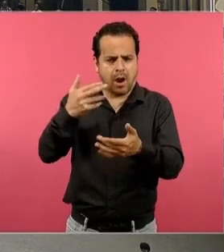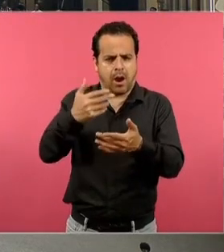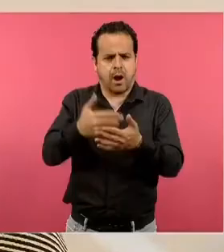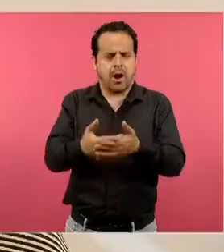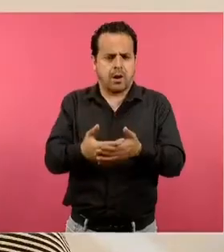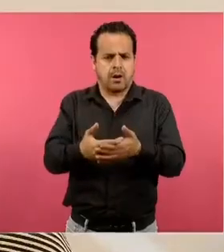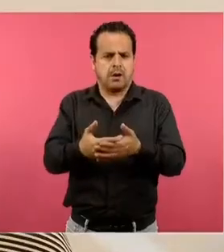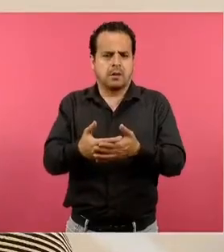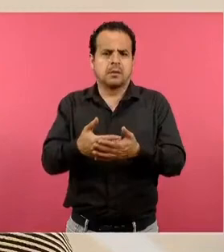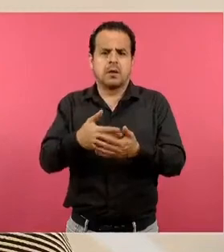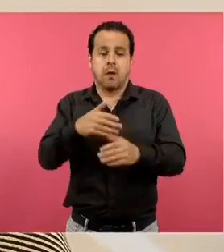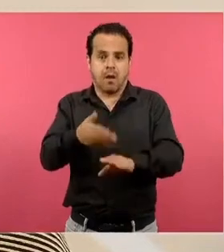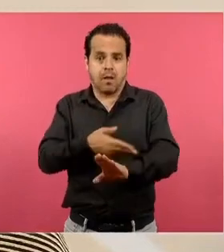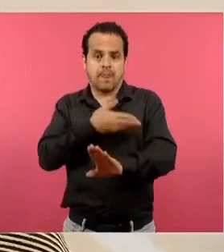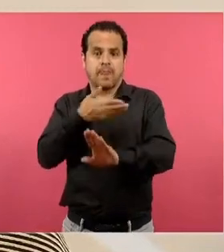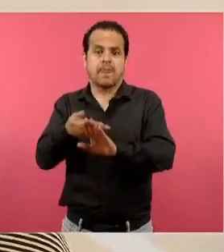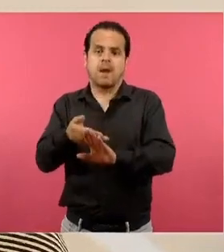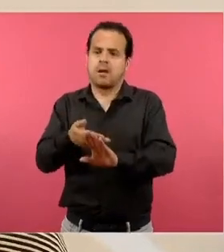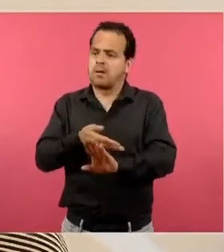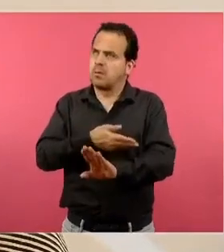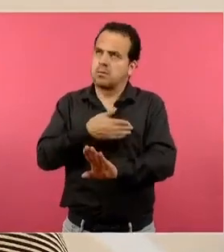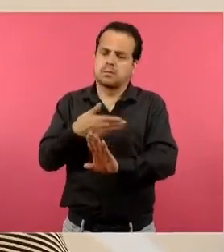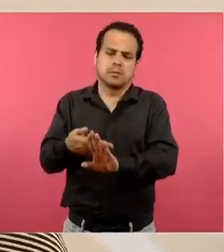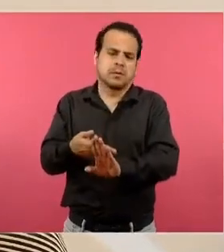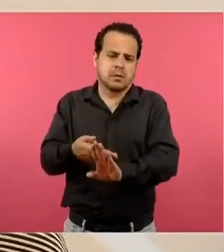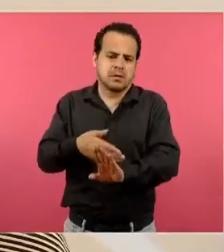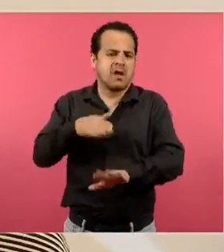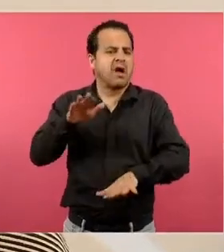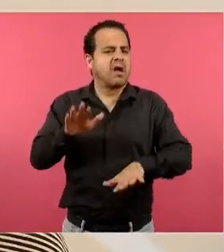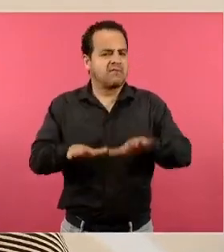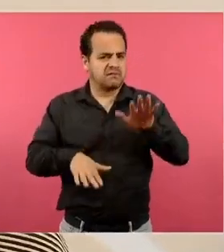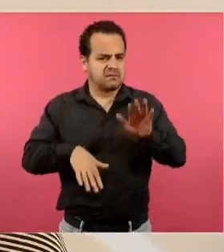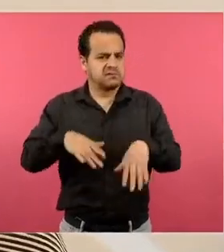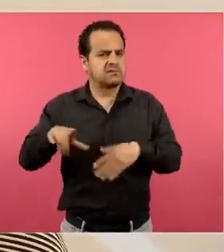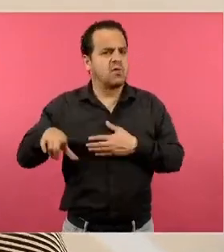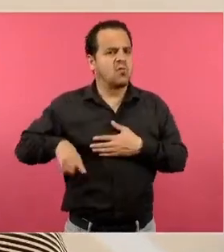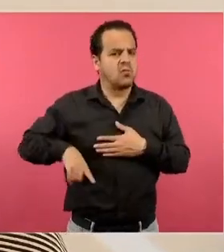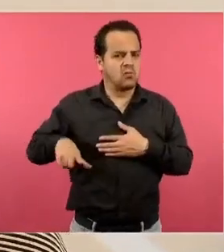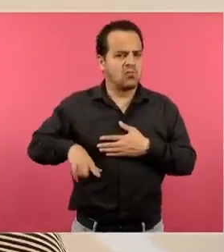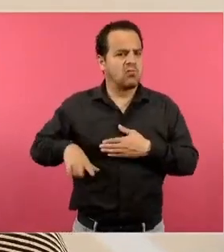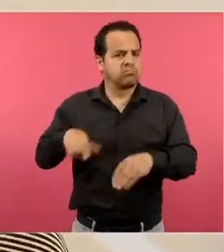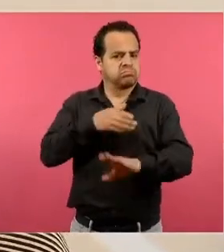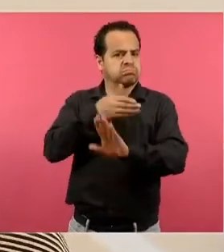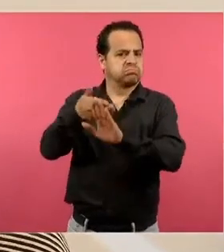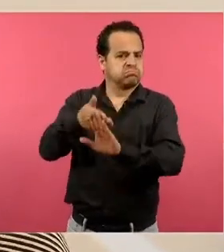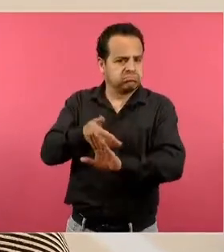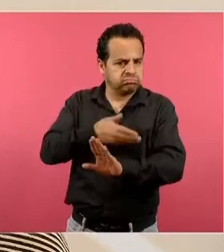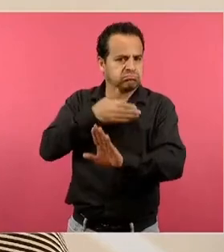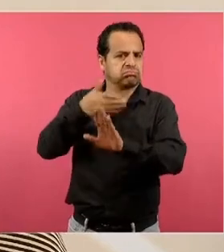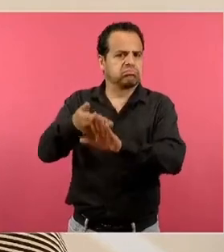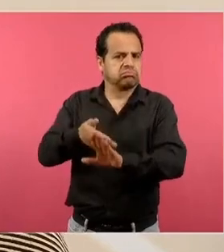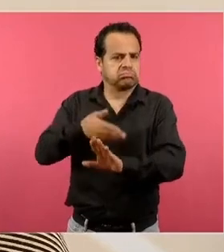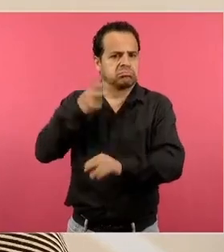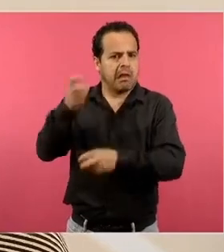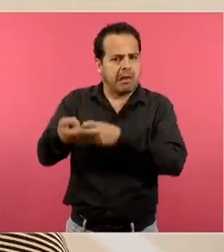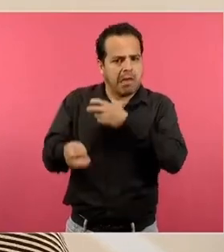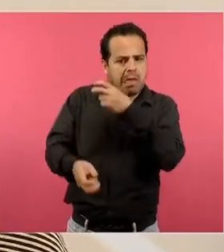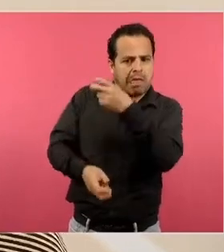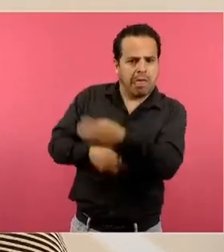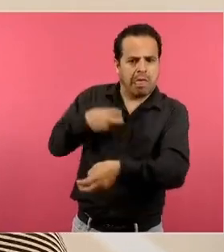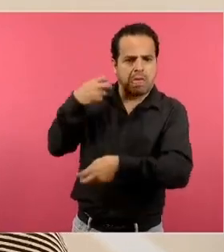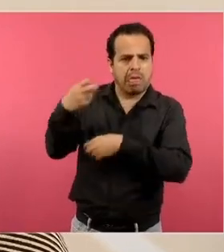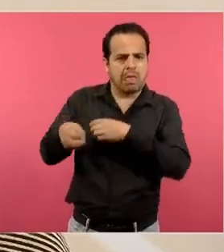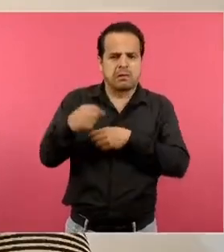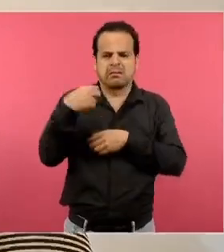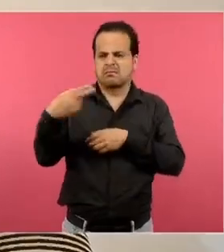desprestigio, de mucha deslegitimación por mucho tiempo. Y eso ha mellado, digamos, la imagen, la figura de